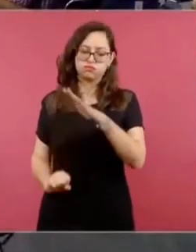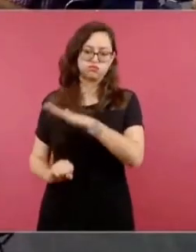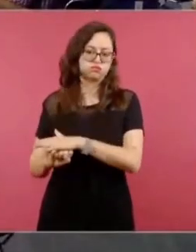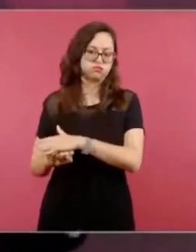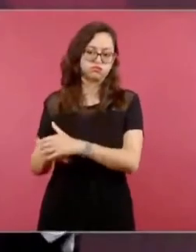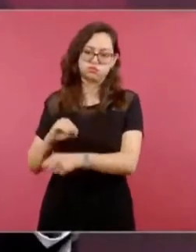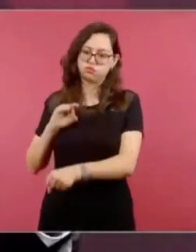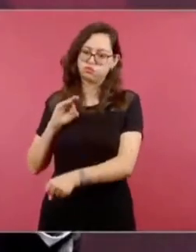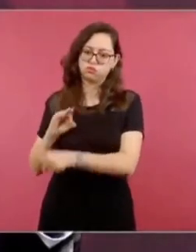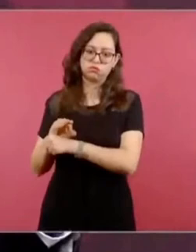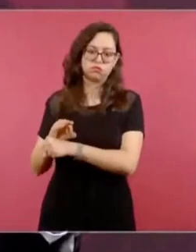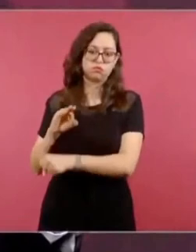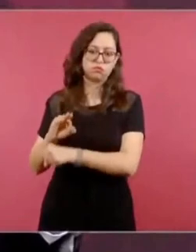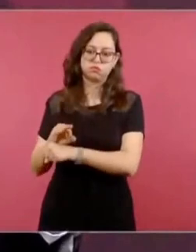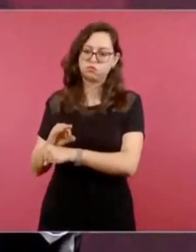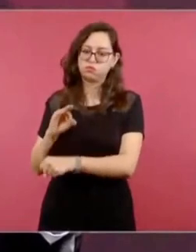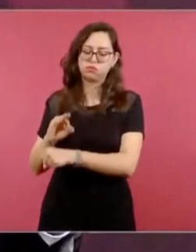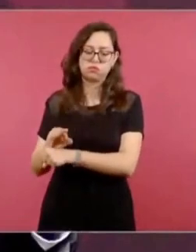institución